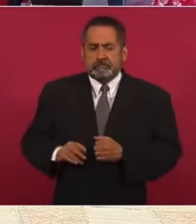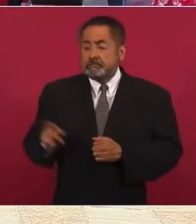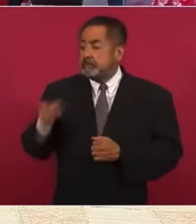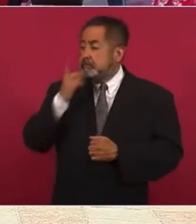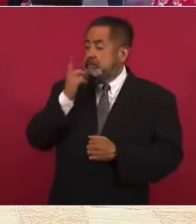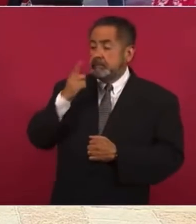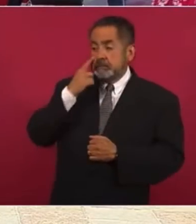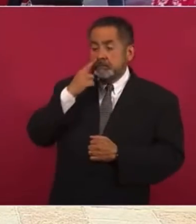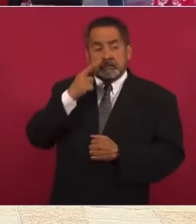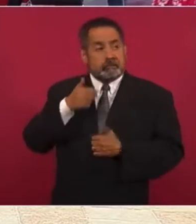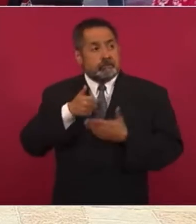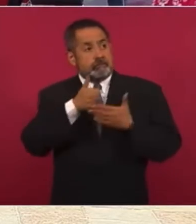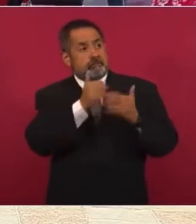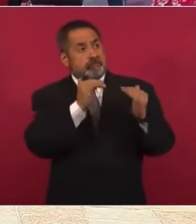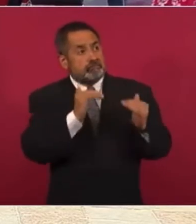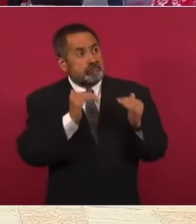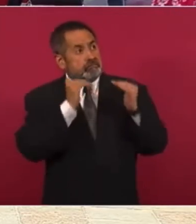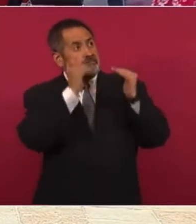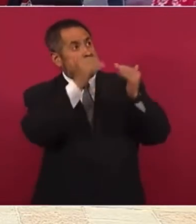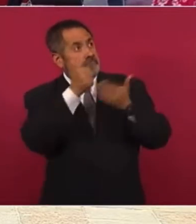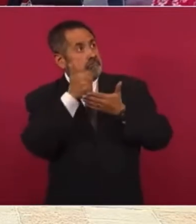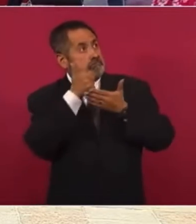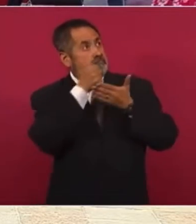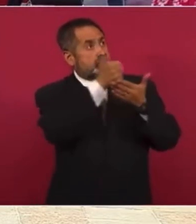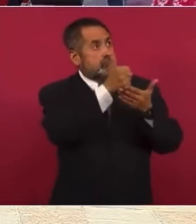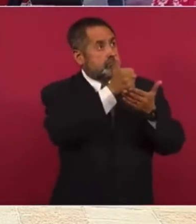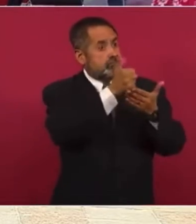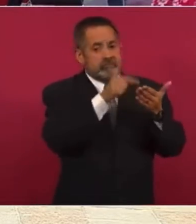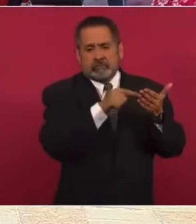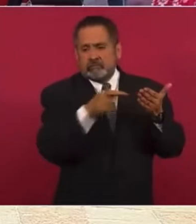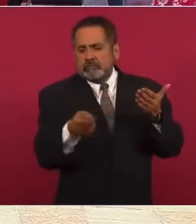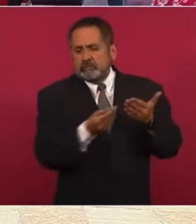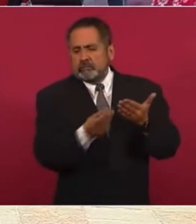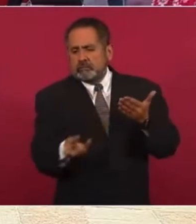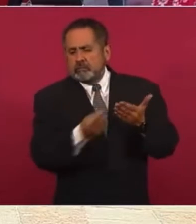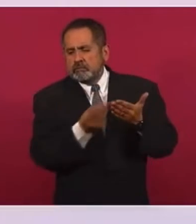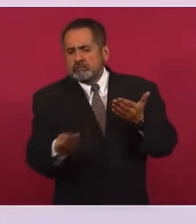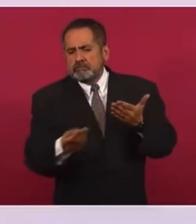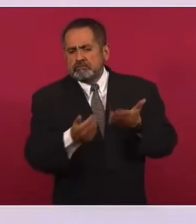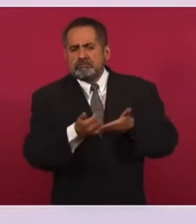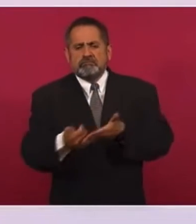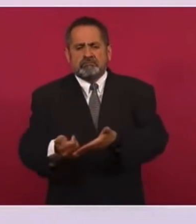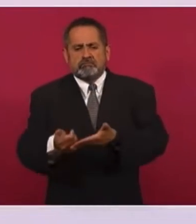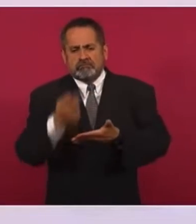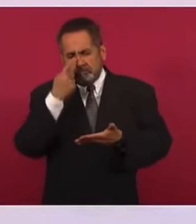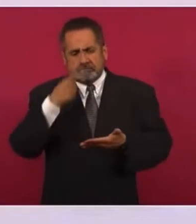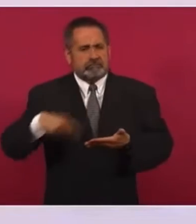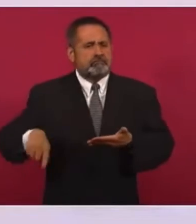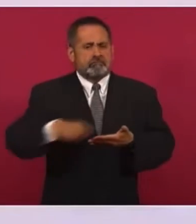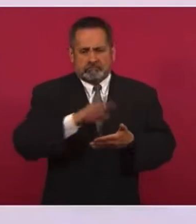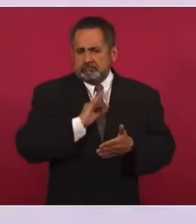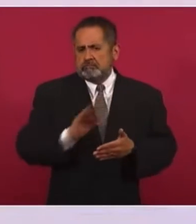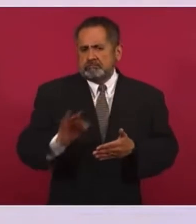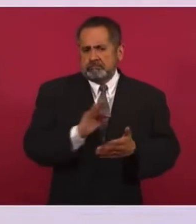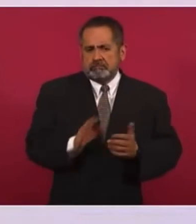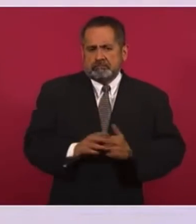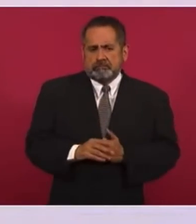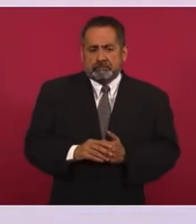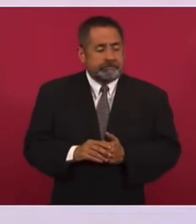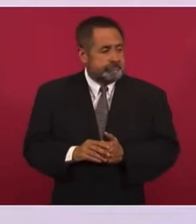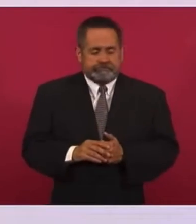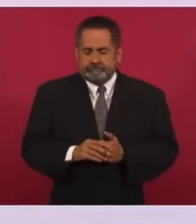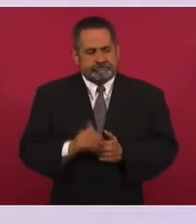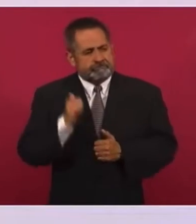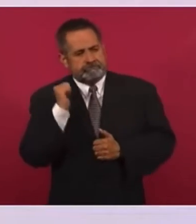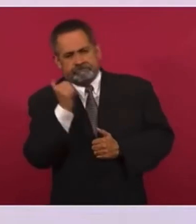ayudaba a los de arriba, si llovía fuerte arriba, goteaba abajo y los mandé al